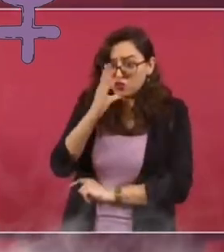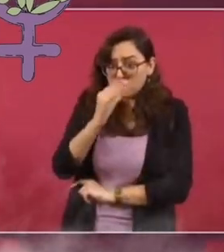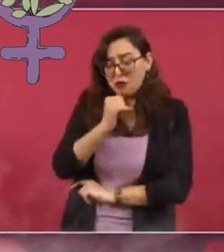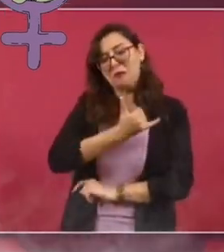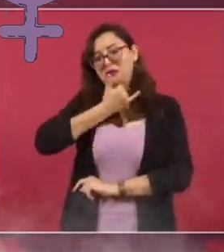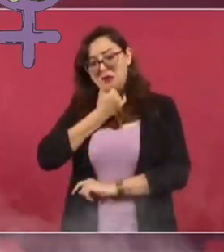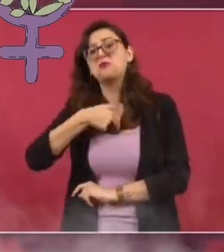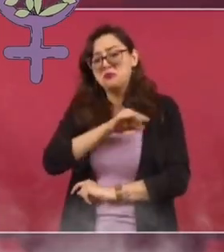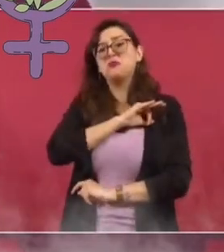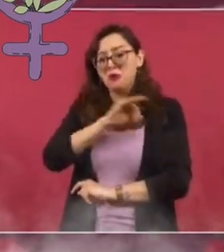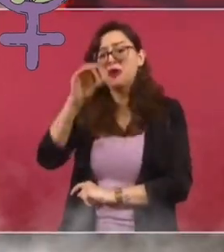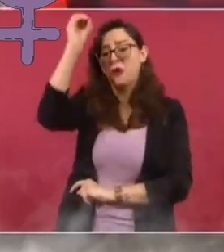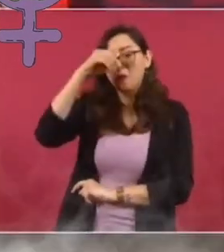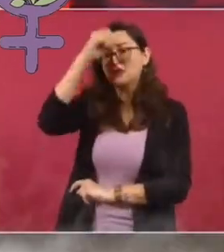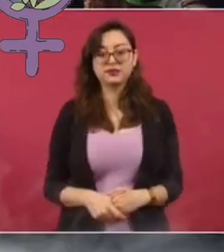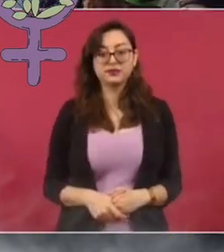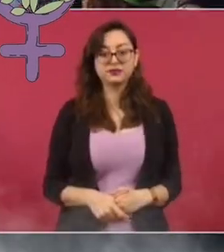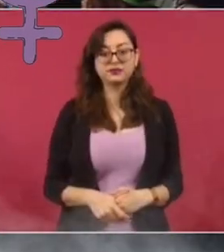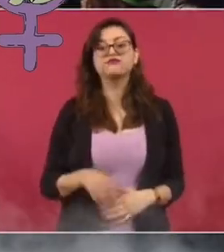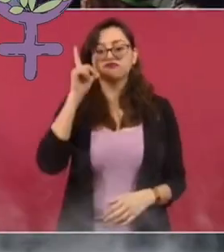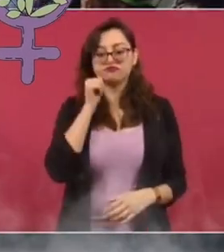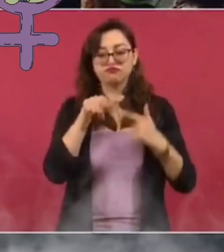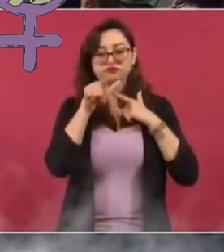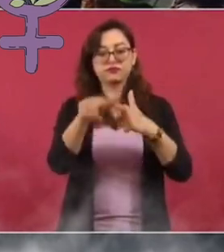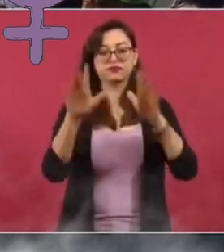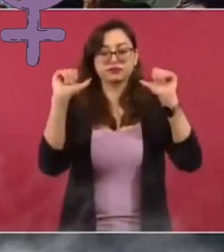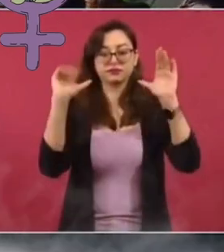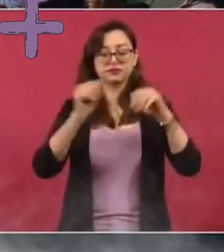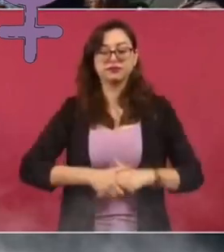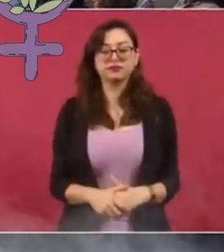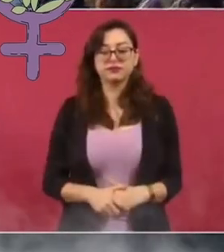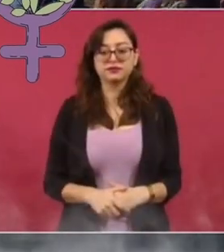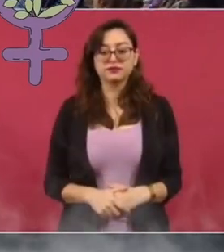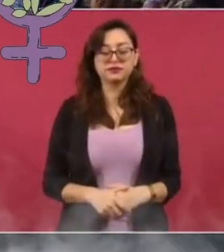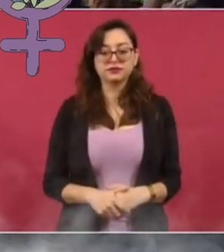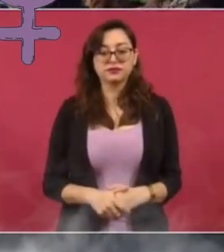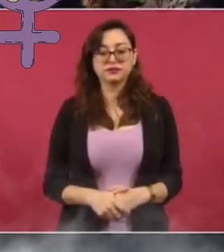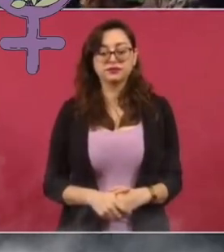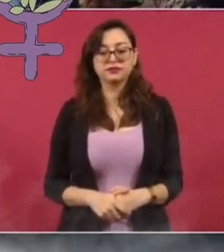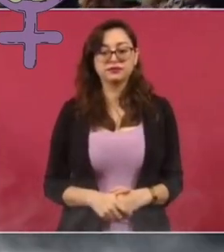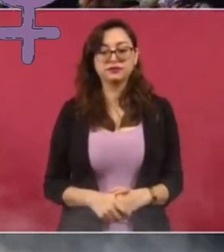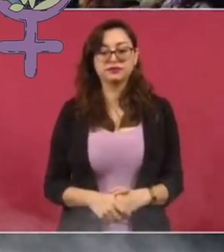de cualquier universidad. O somos libres. Ya, Adiós, adiós. Adiós, adiós.